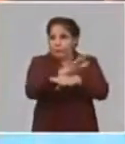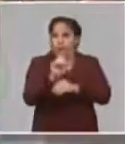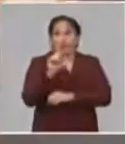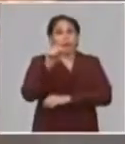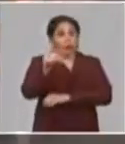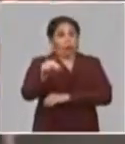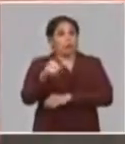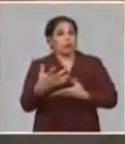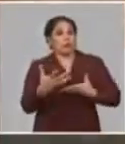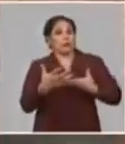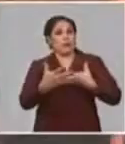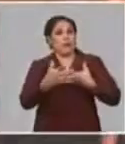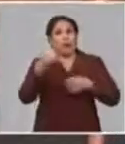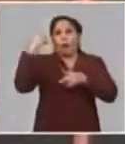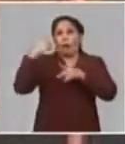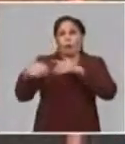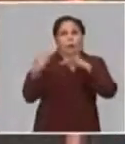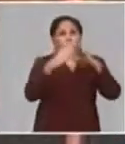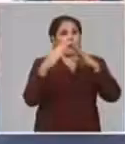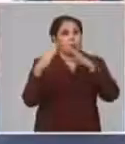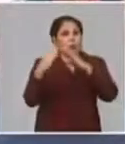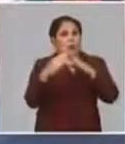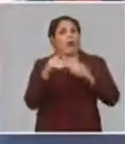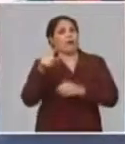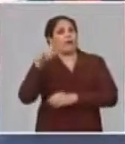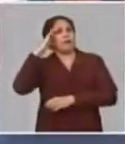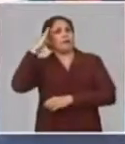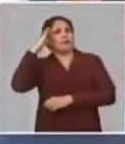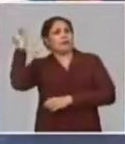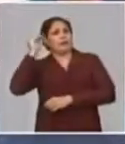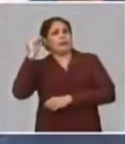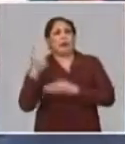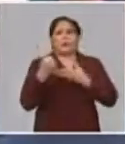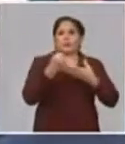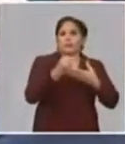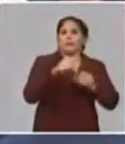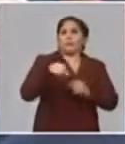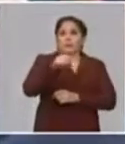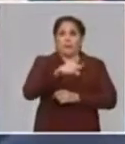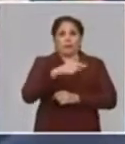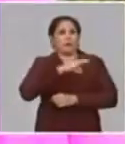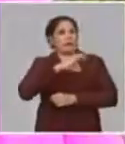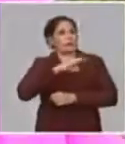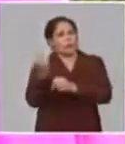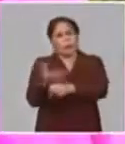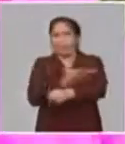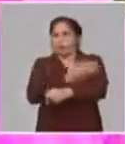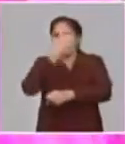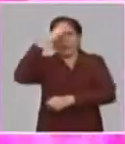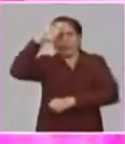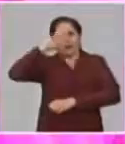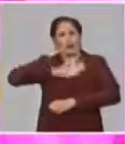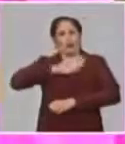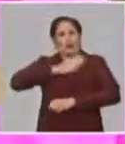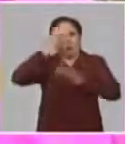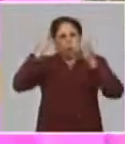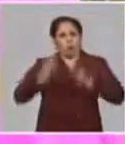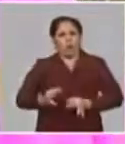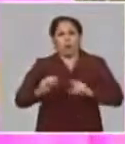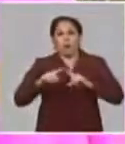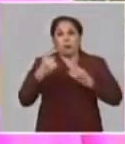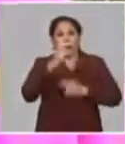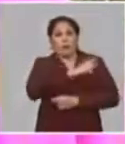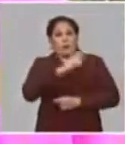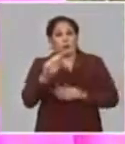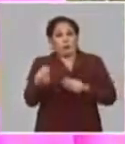la situación que sale en la otra circuncrición, ella está en todo. Para mí, me siento orgullosa de ser cubana, porque esta